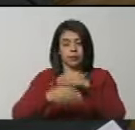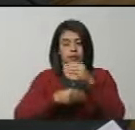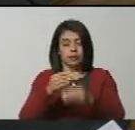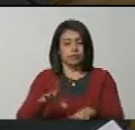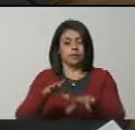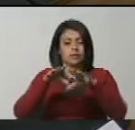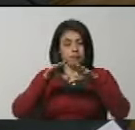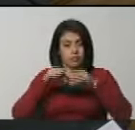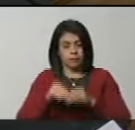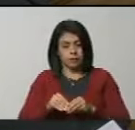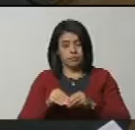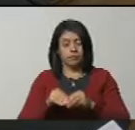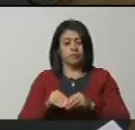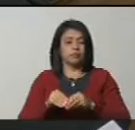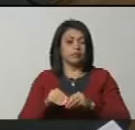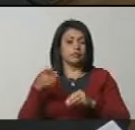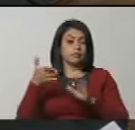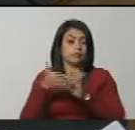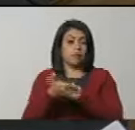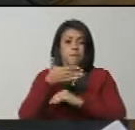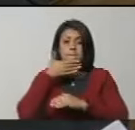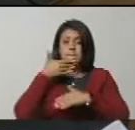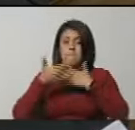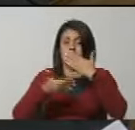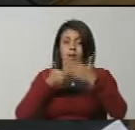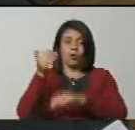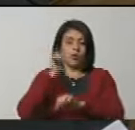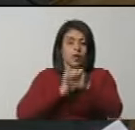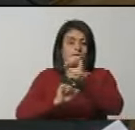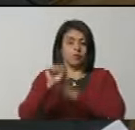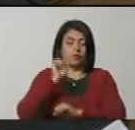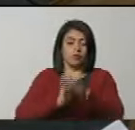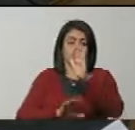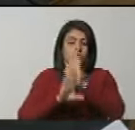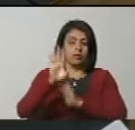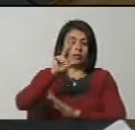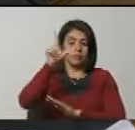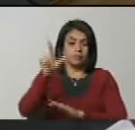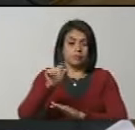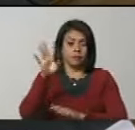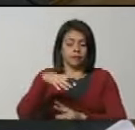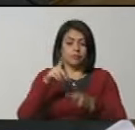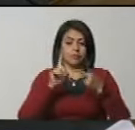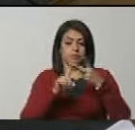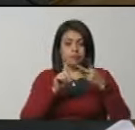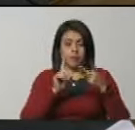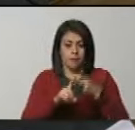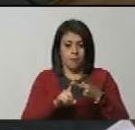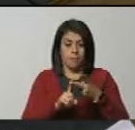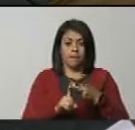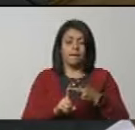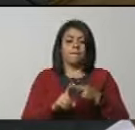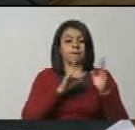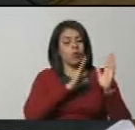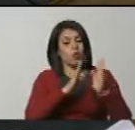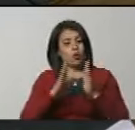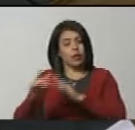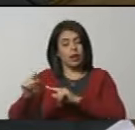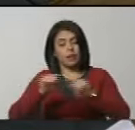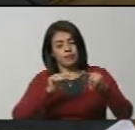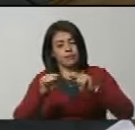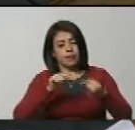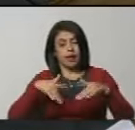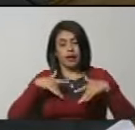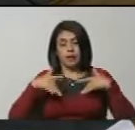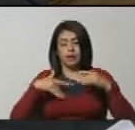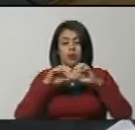adoptarse en lo concerniente a la recuperación, defensa y desarrollo de la Guayana Esequiba. Dos, coordinar las actividades de